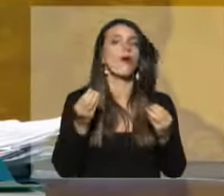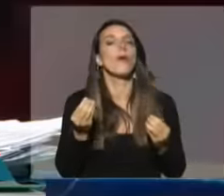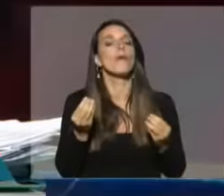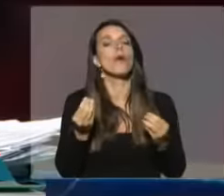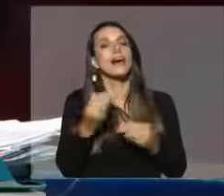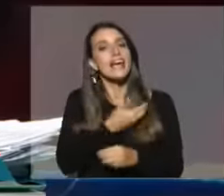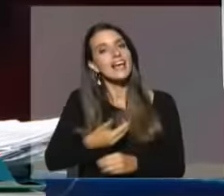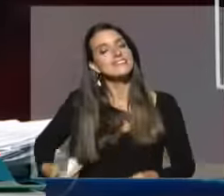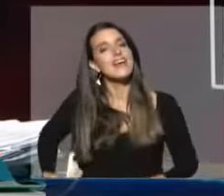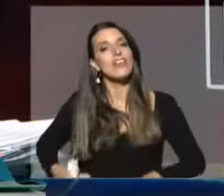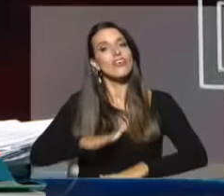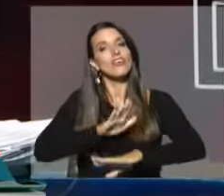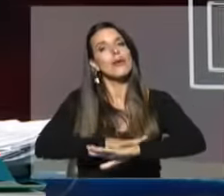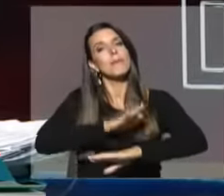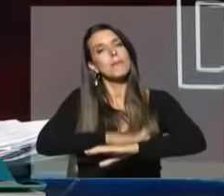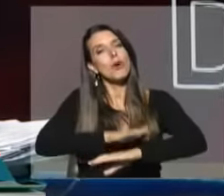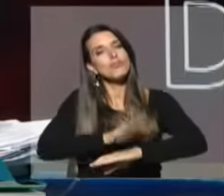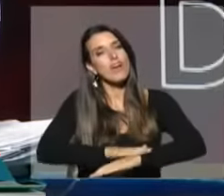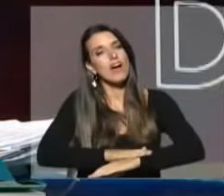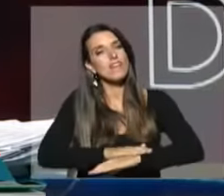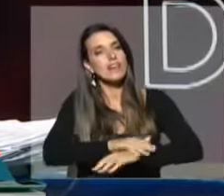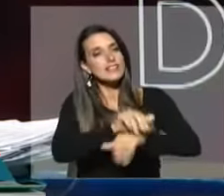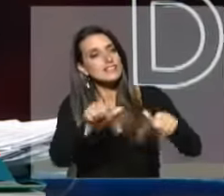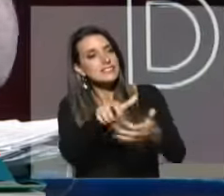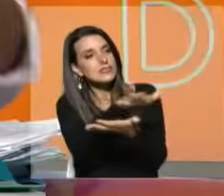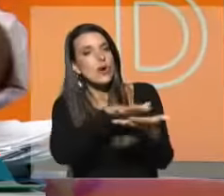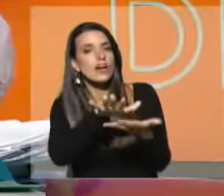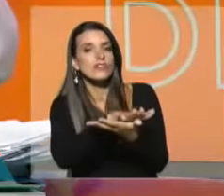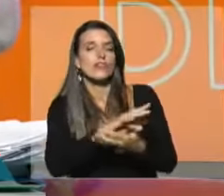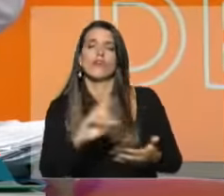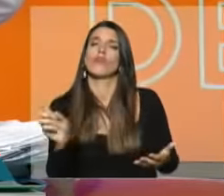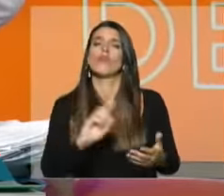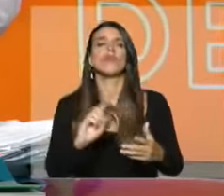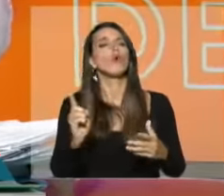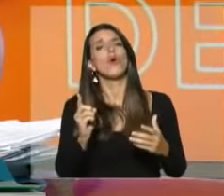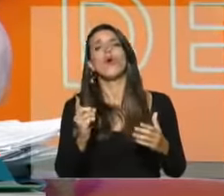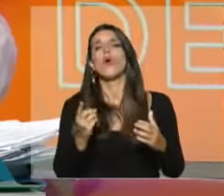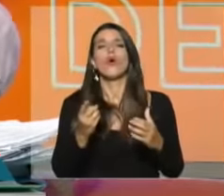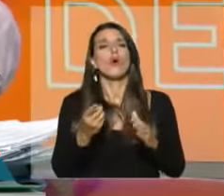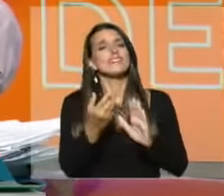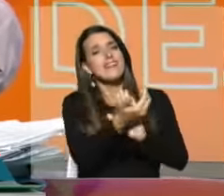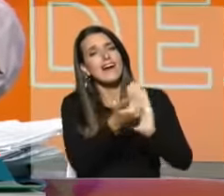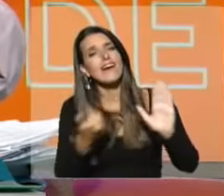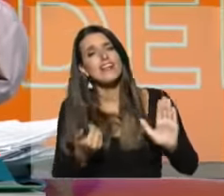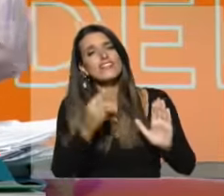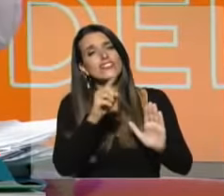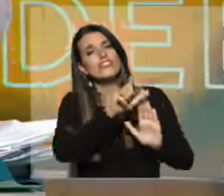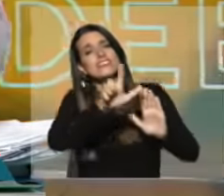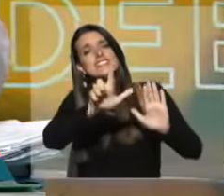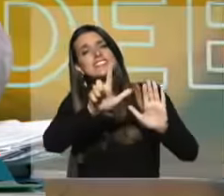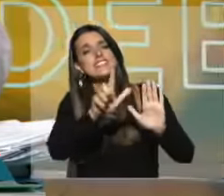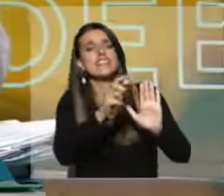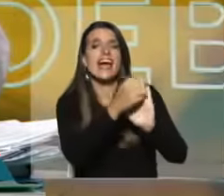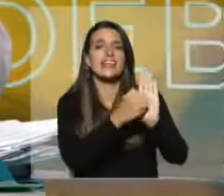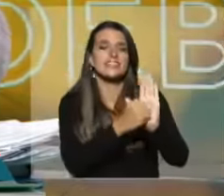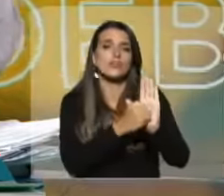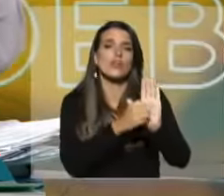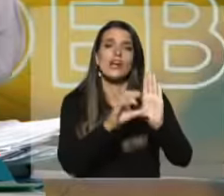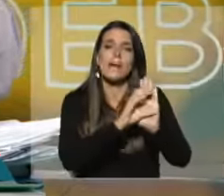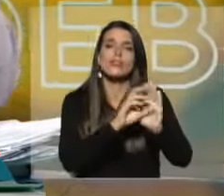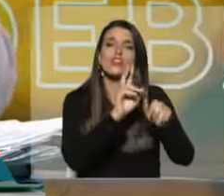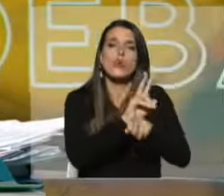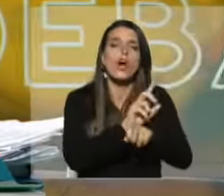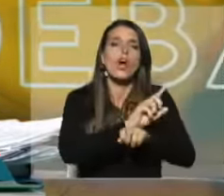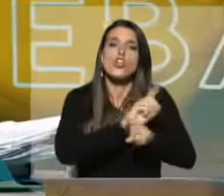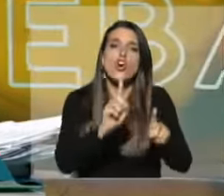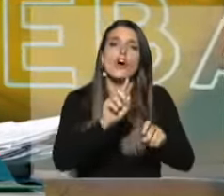cargo de los hechos que ocurren. No estamos impugnando 117 artículos del capítulo de seguridad, estamos